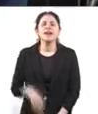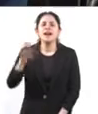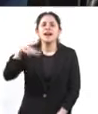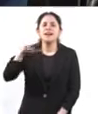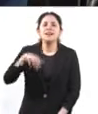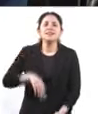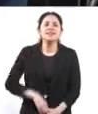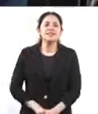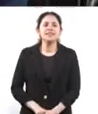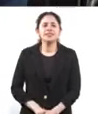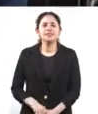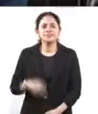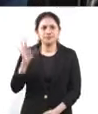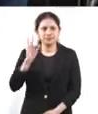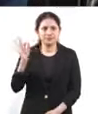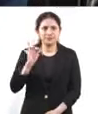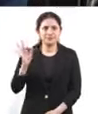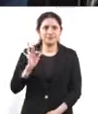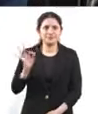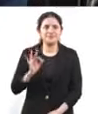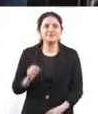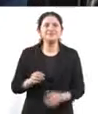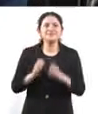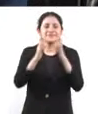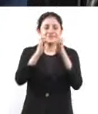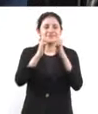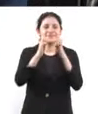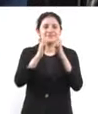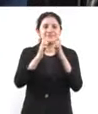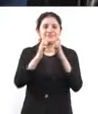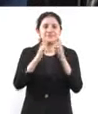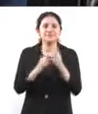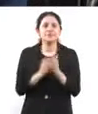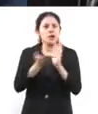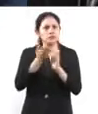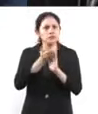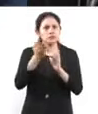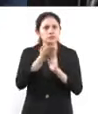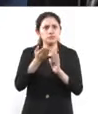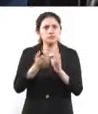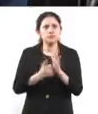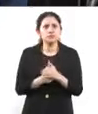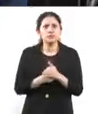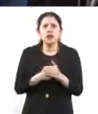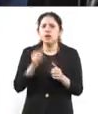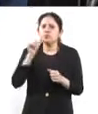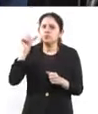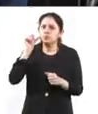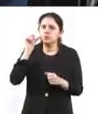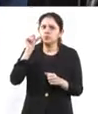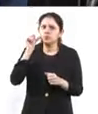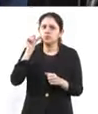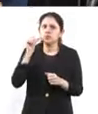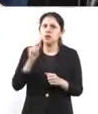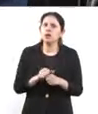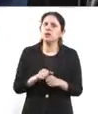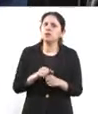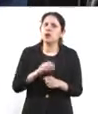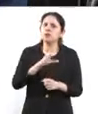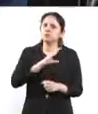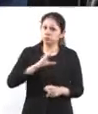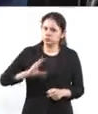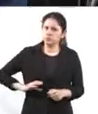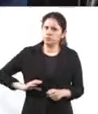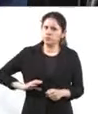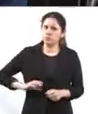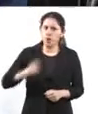afectados por el cártel inmobiliario, ayer un comité pedía al Congreso capitalino que no sólo